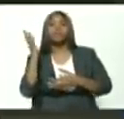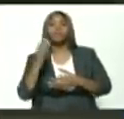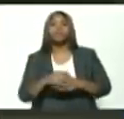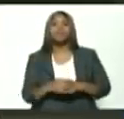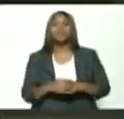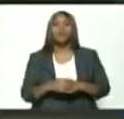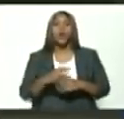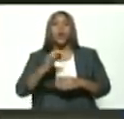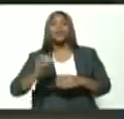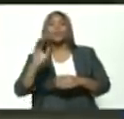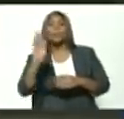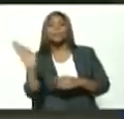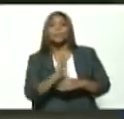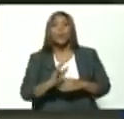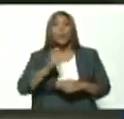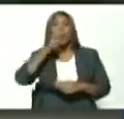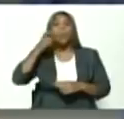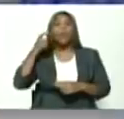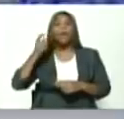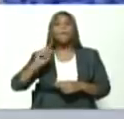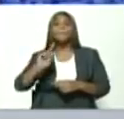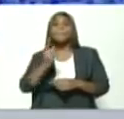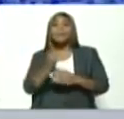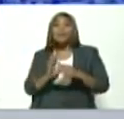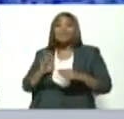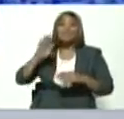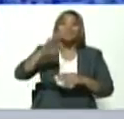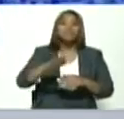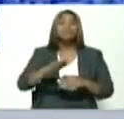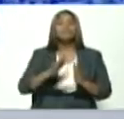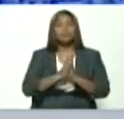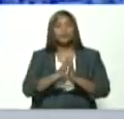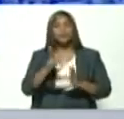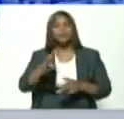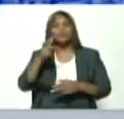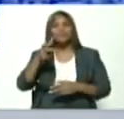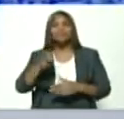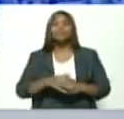Bicentenario de los Pueblos da el primer paso. Adelante, por favor.